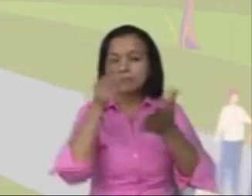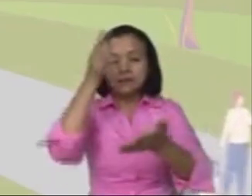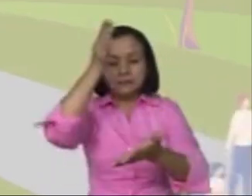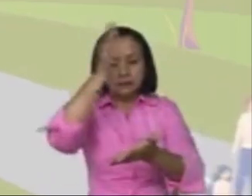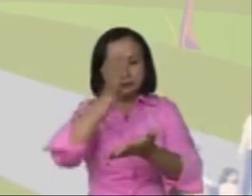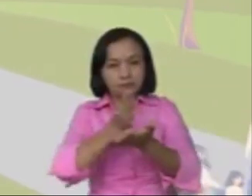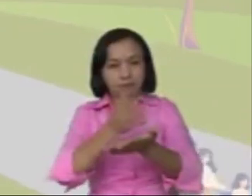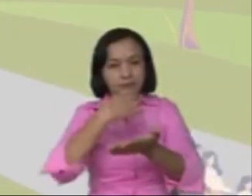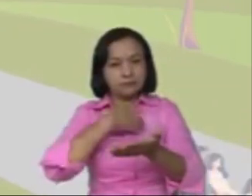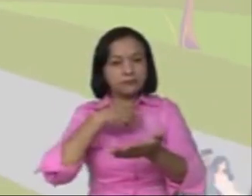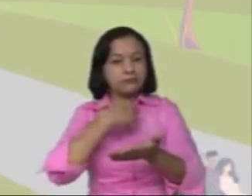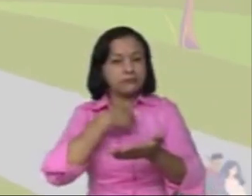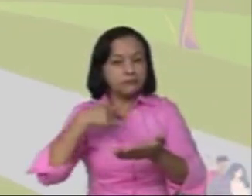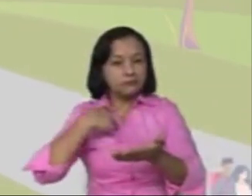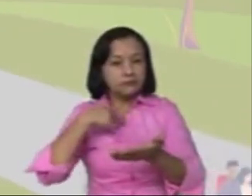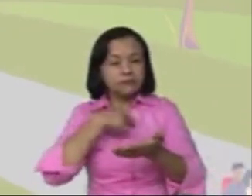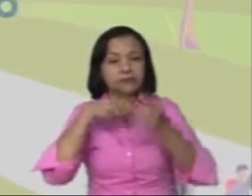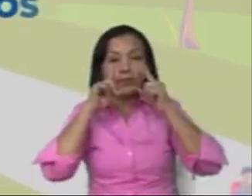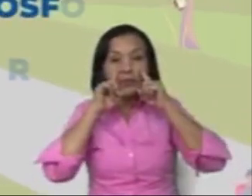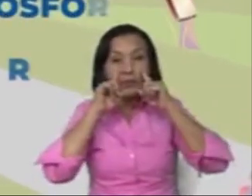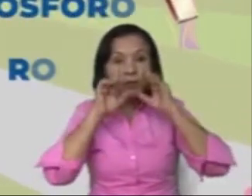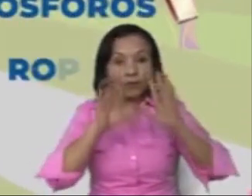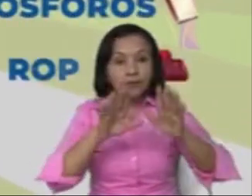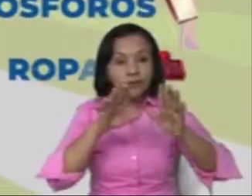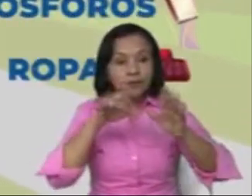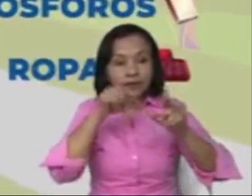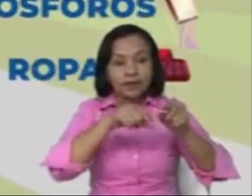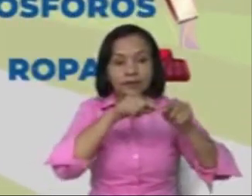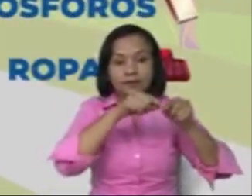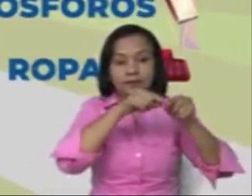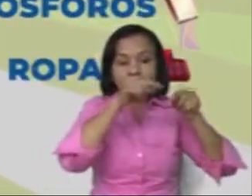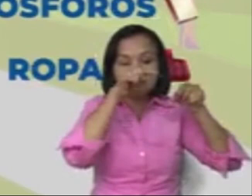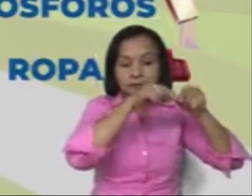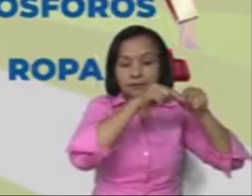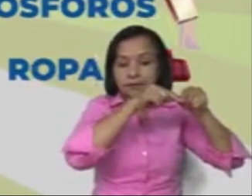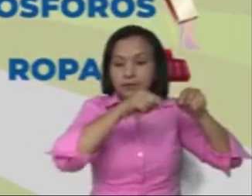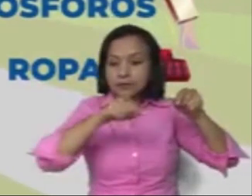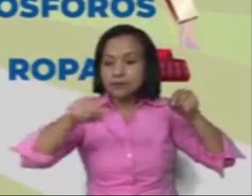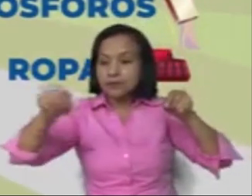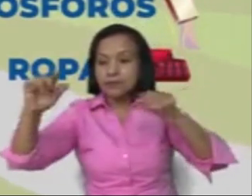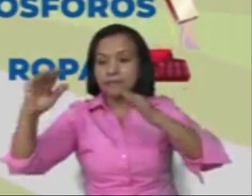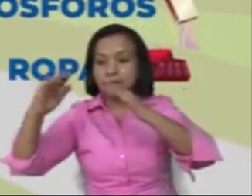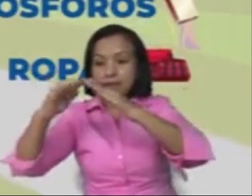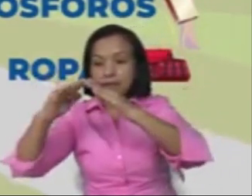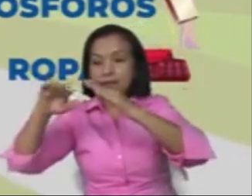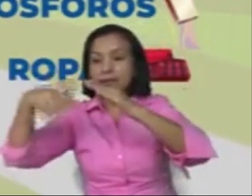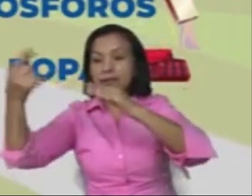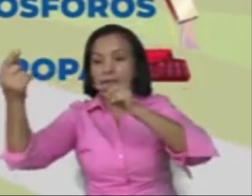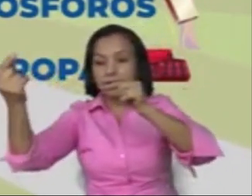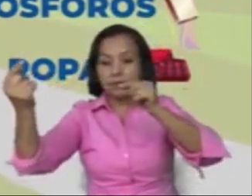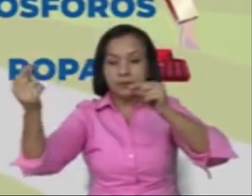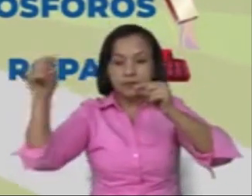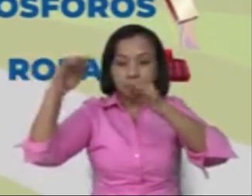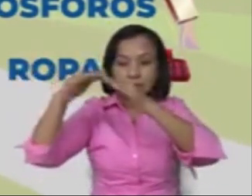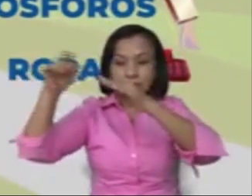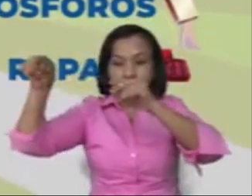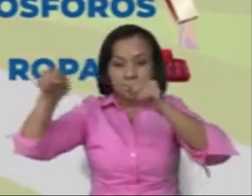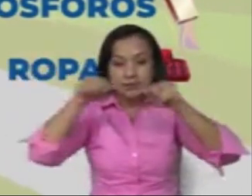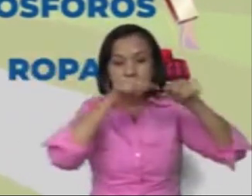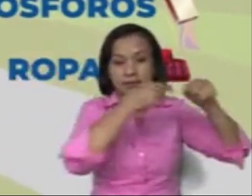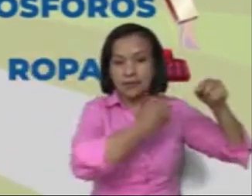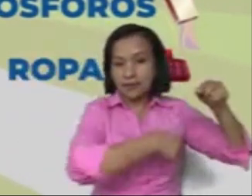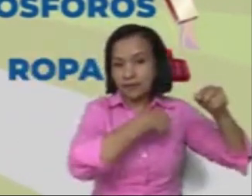comienza la lluvia, que la gente tiene la motivación para darse cuenta que de repente cuando menos lo esperan,